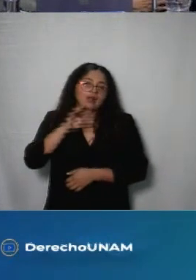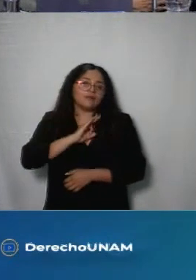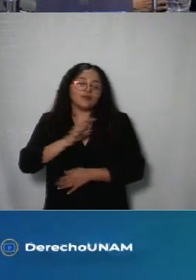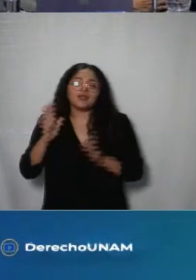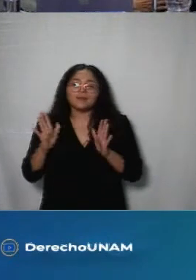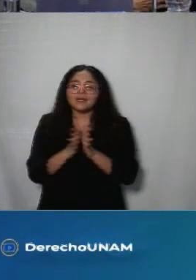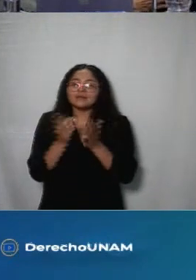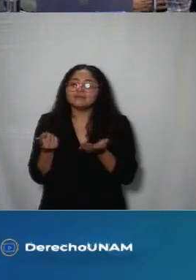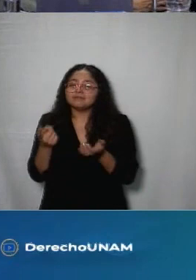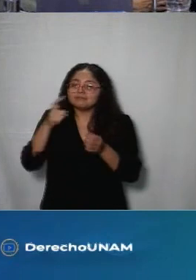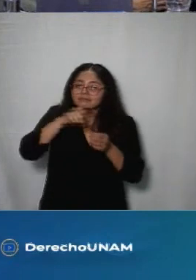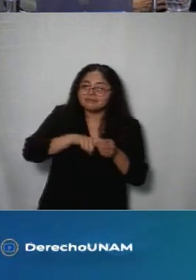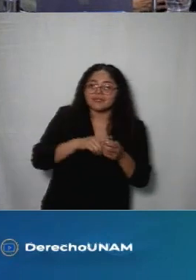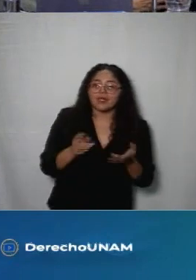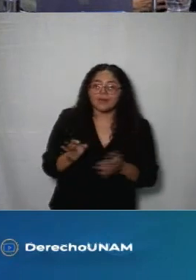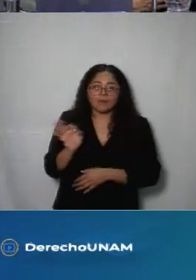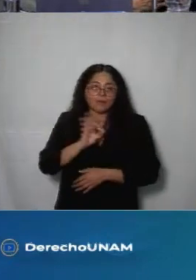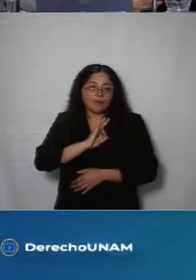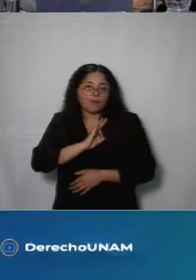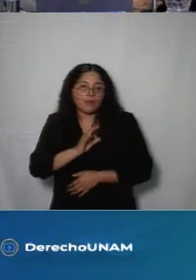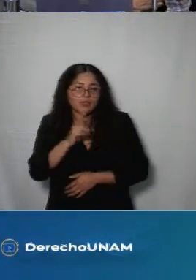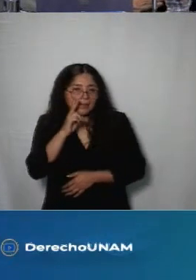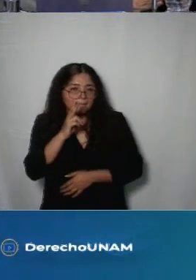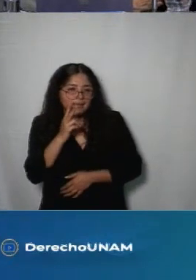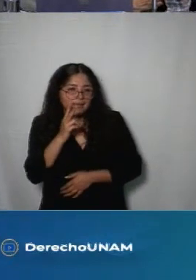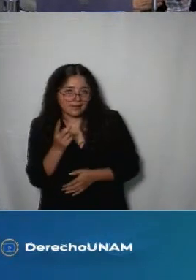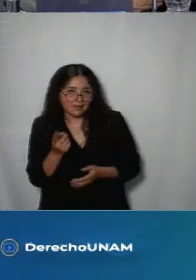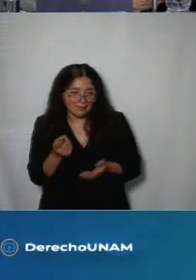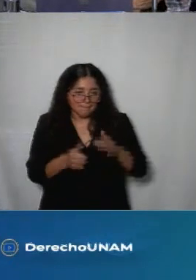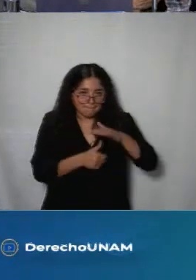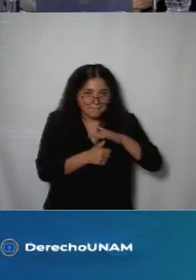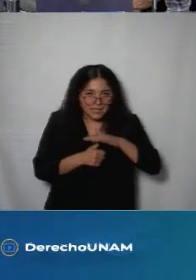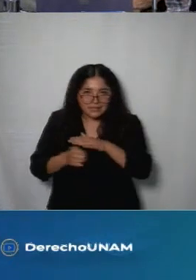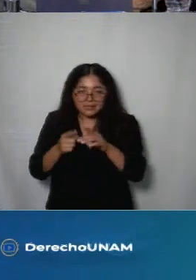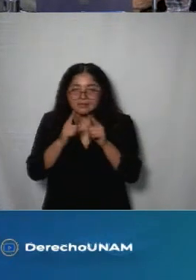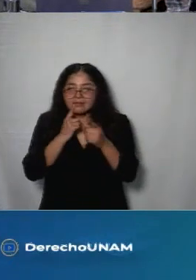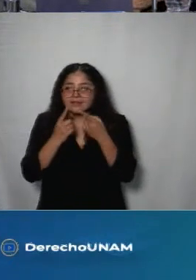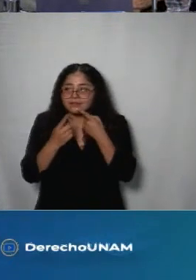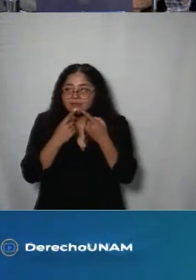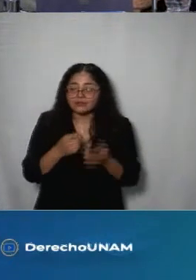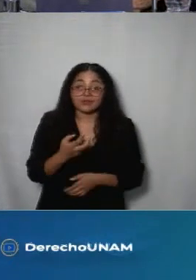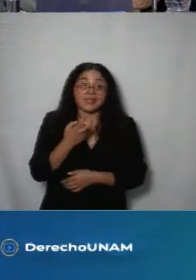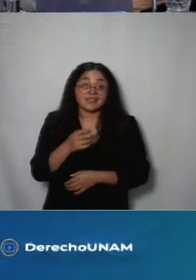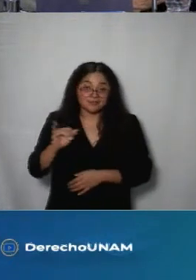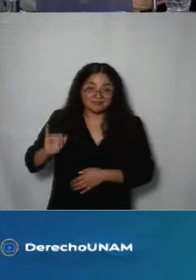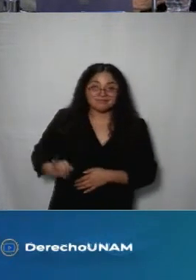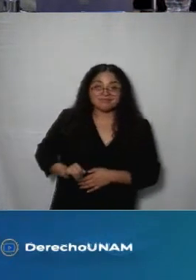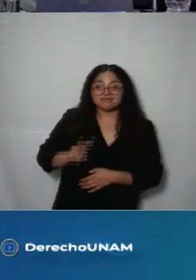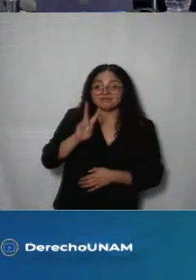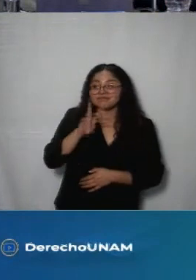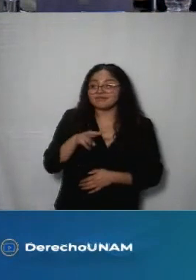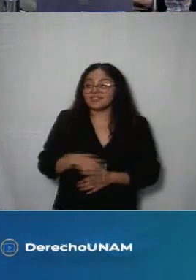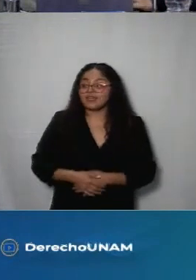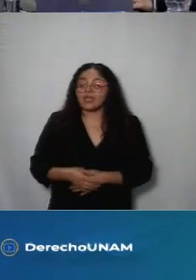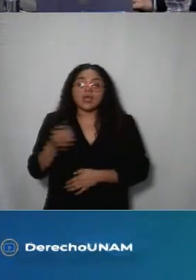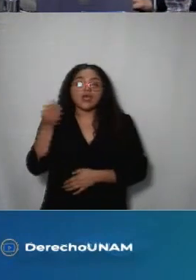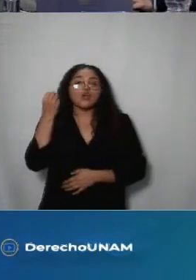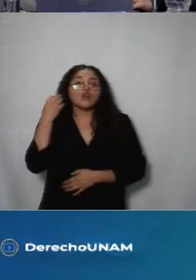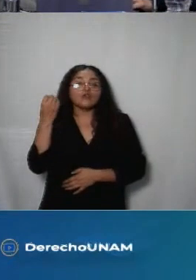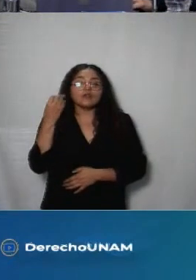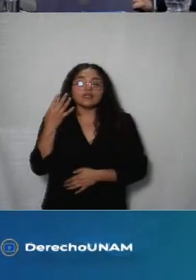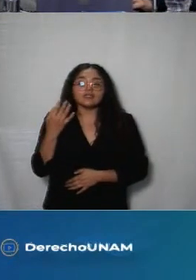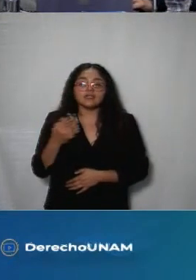ojalá puedan participar puedan estar pendientes de las mesas será un trabajo interesante y efectivamente el foro